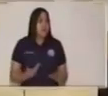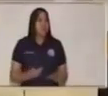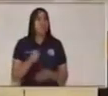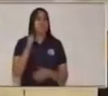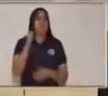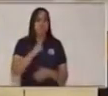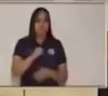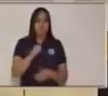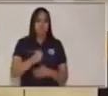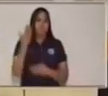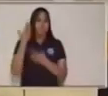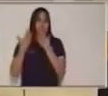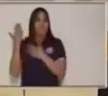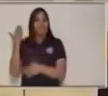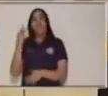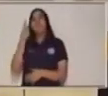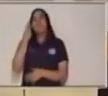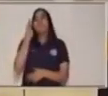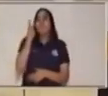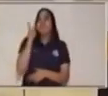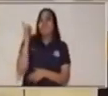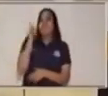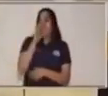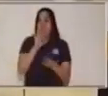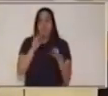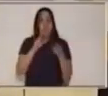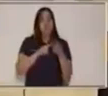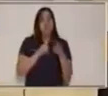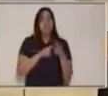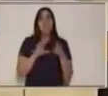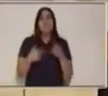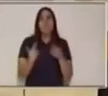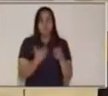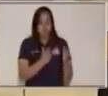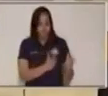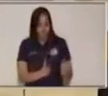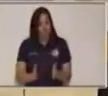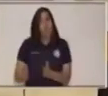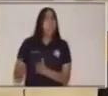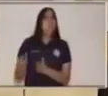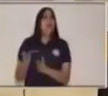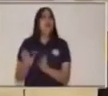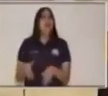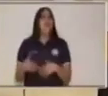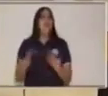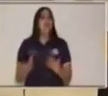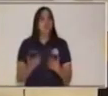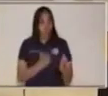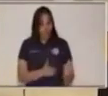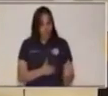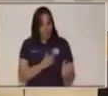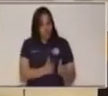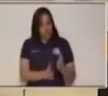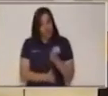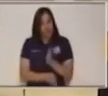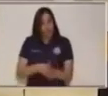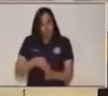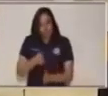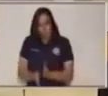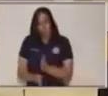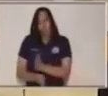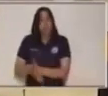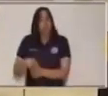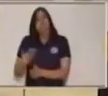en la sesión pasada vimos que la coherencia era una serie de pasos. Uno detrás del otro. ¿Qué nos